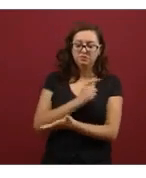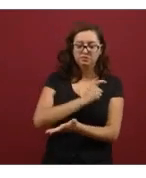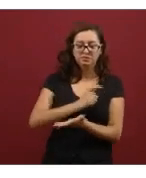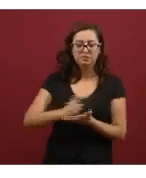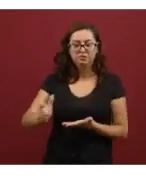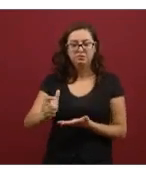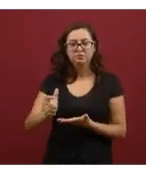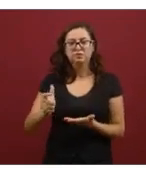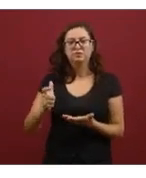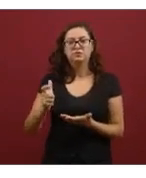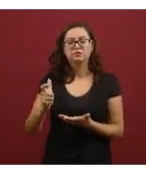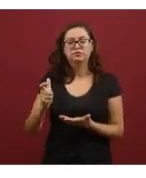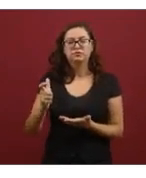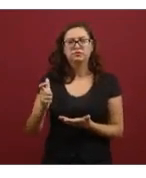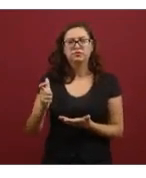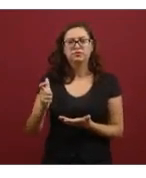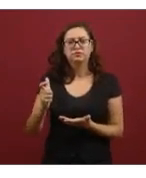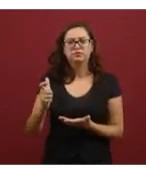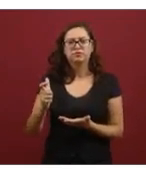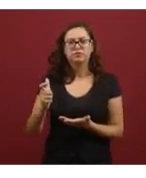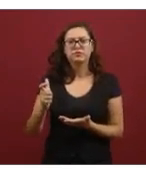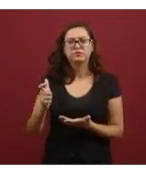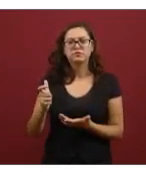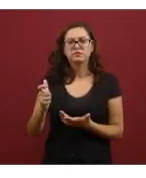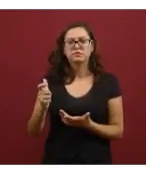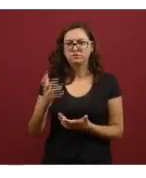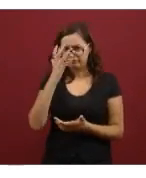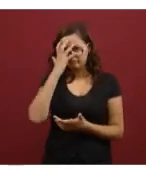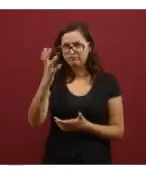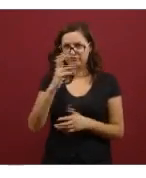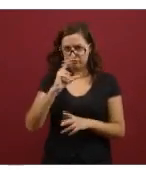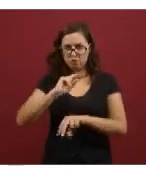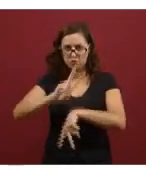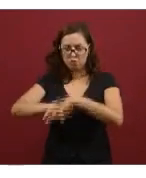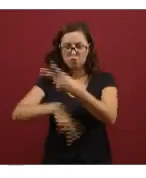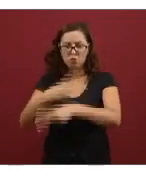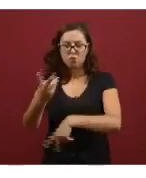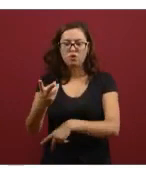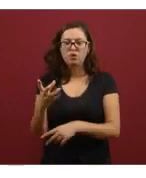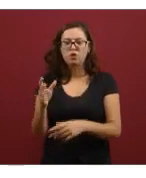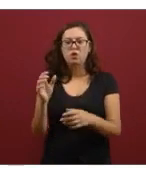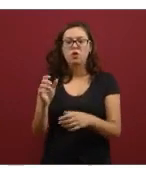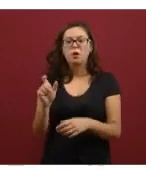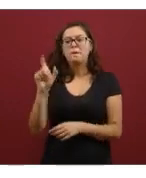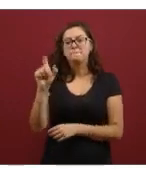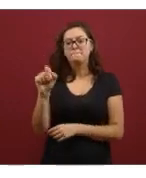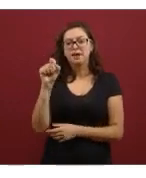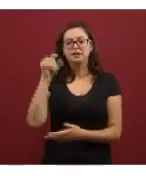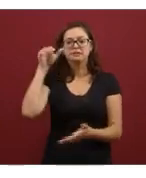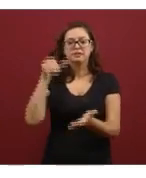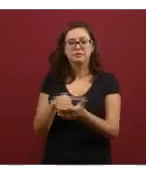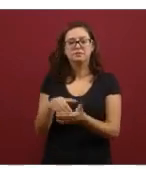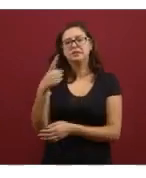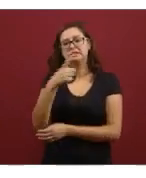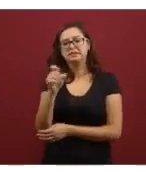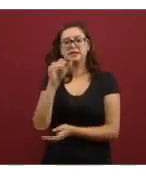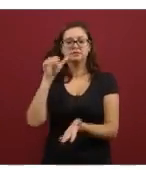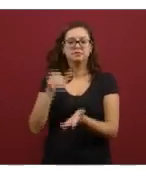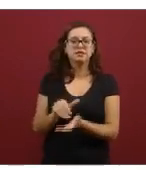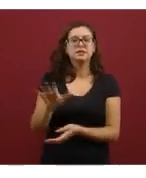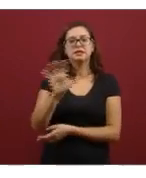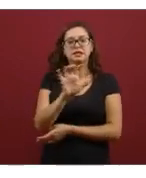la garantía de seriedad, que son 20 mil, 100 mil y 500 mil pesos,